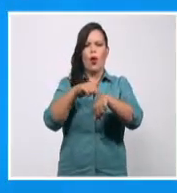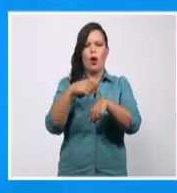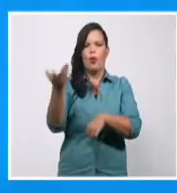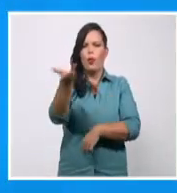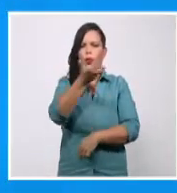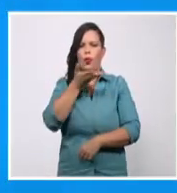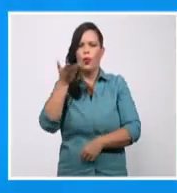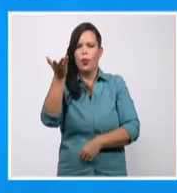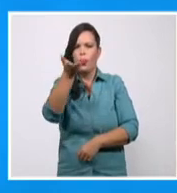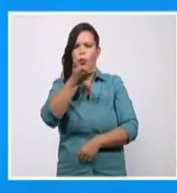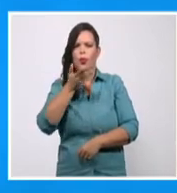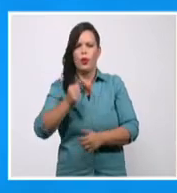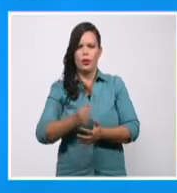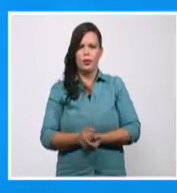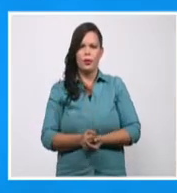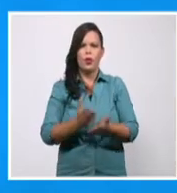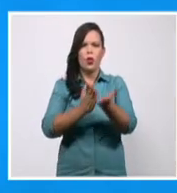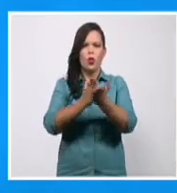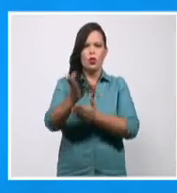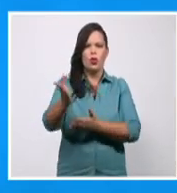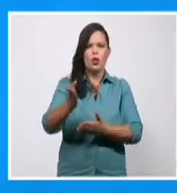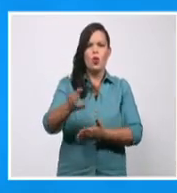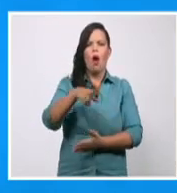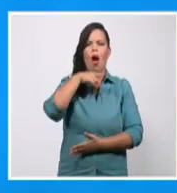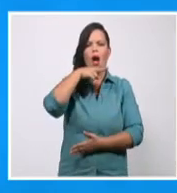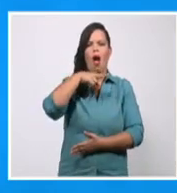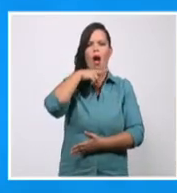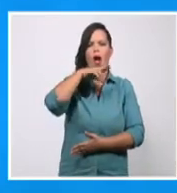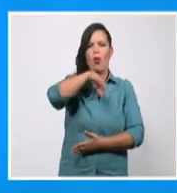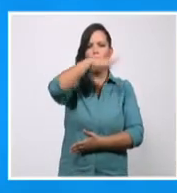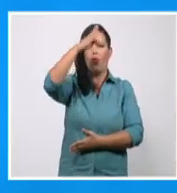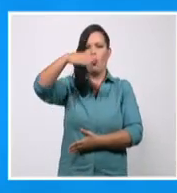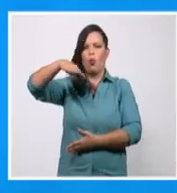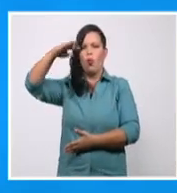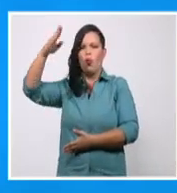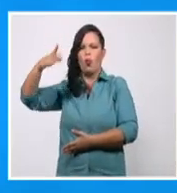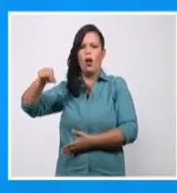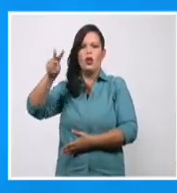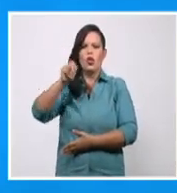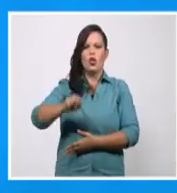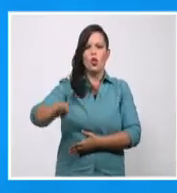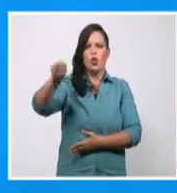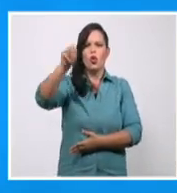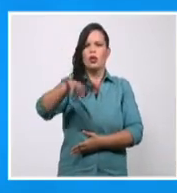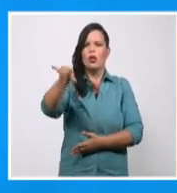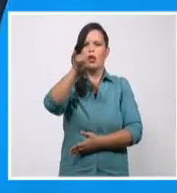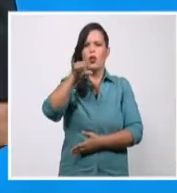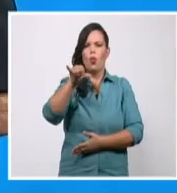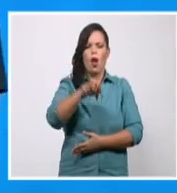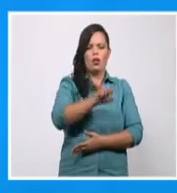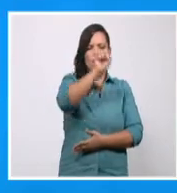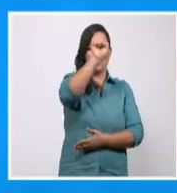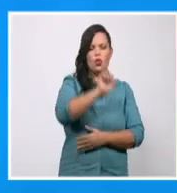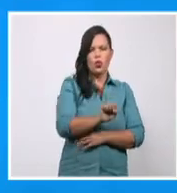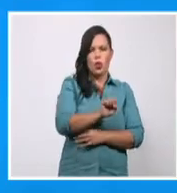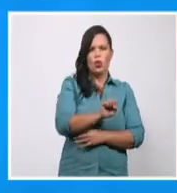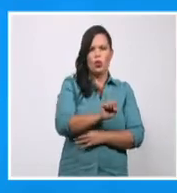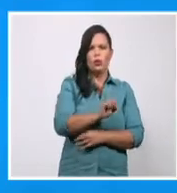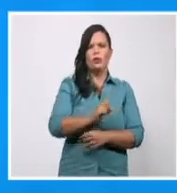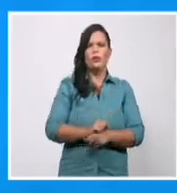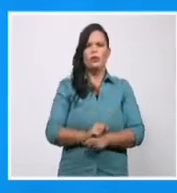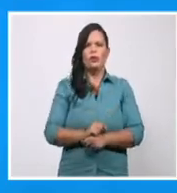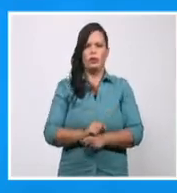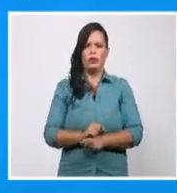Se mantiene la marejada en el litoral norte oriental, así como desde Cabo de San Antonio al sur de los Canarreos. En el resto, oleaje.